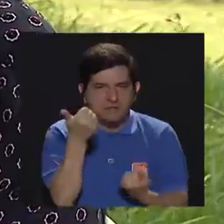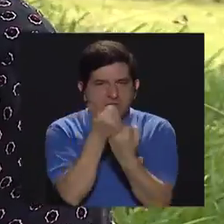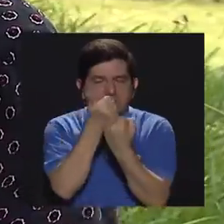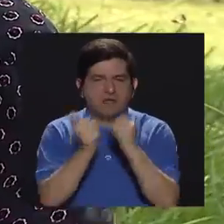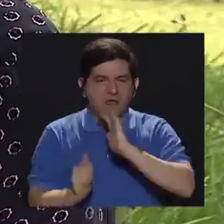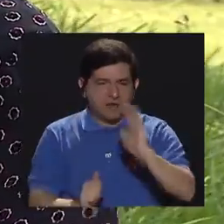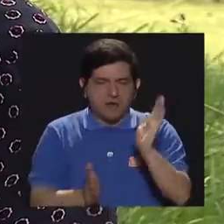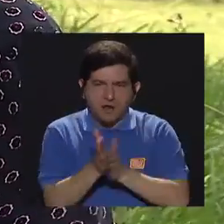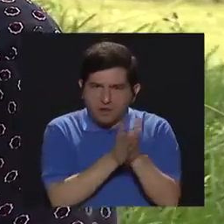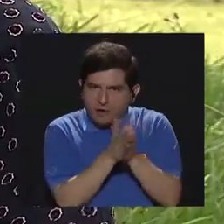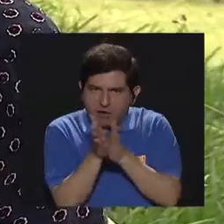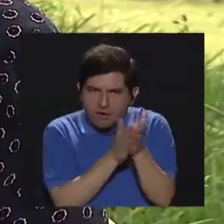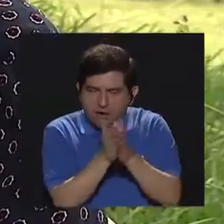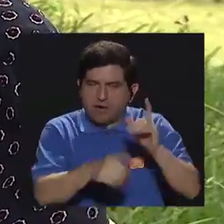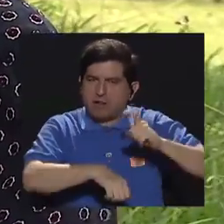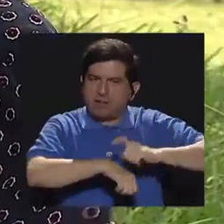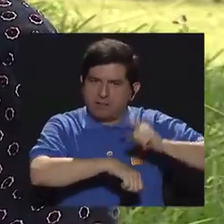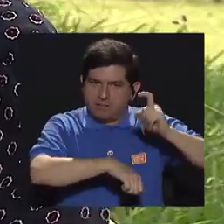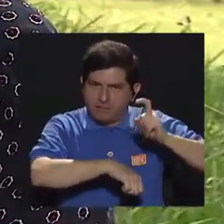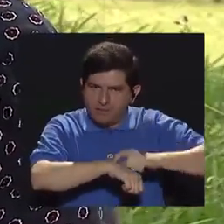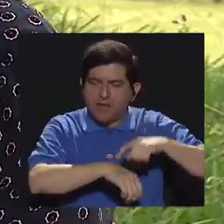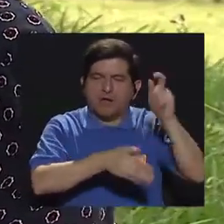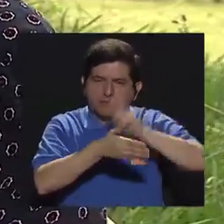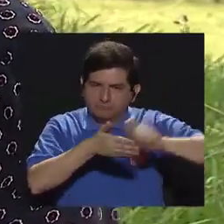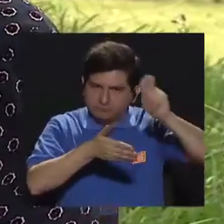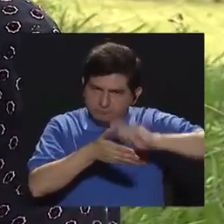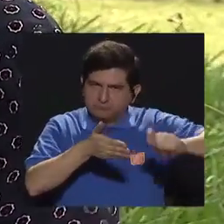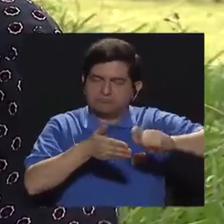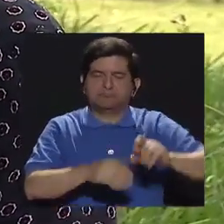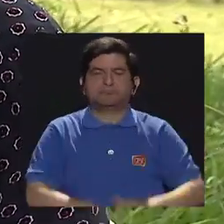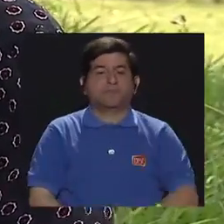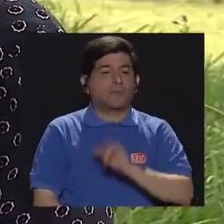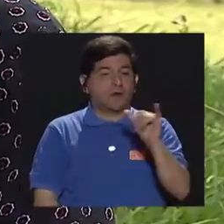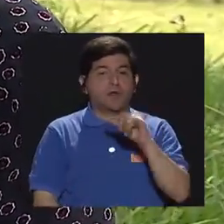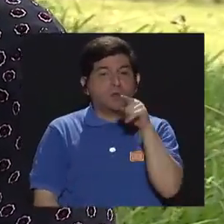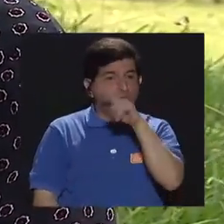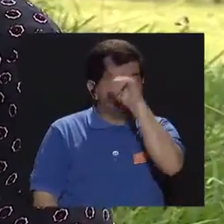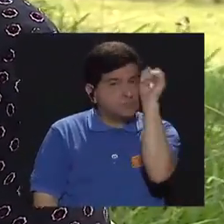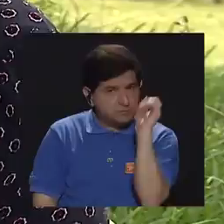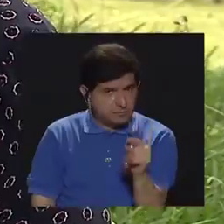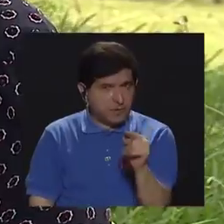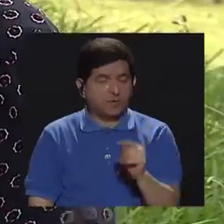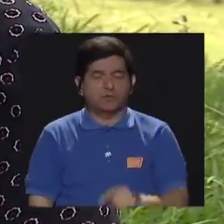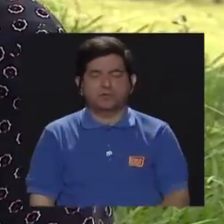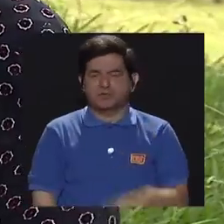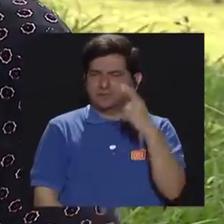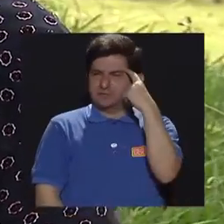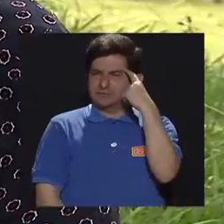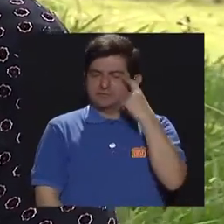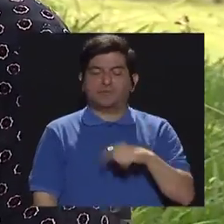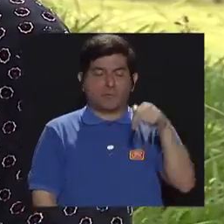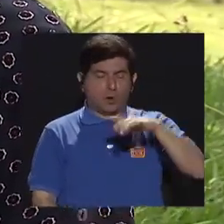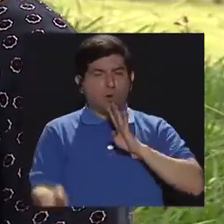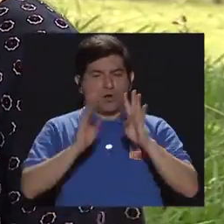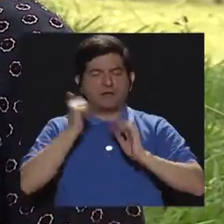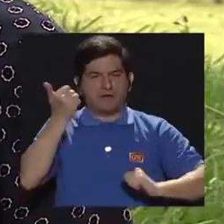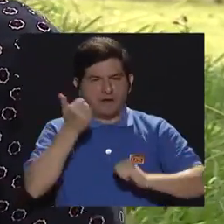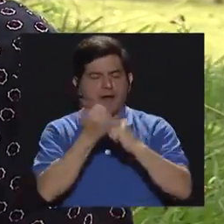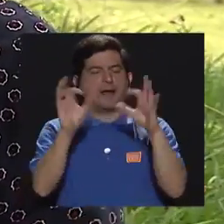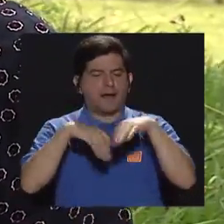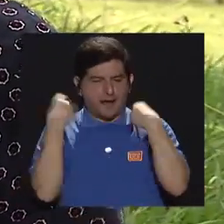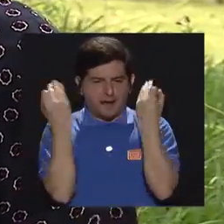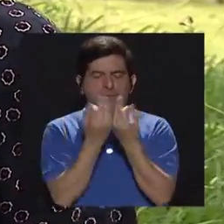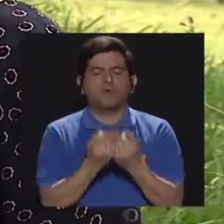que los niños aprovechen su periodo escolar? Si también se han hecho estas preguntas, hoy hablaremos acerca del apoyo